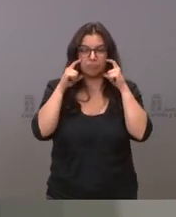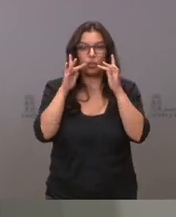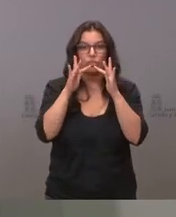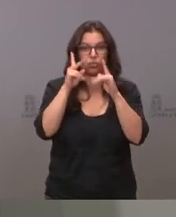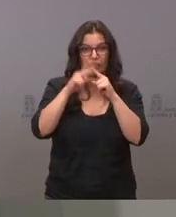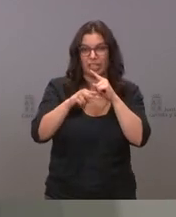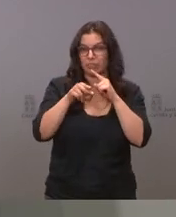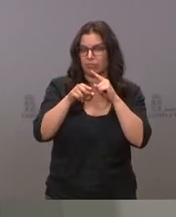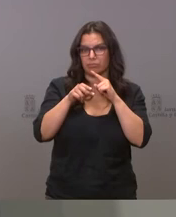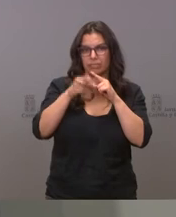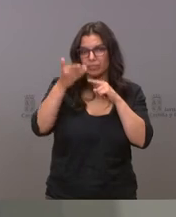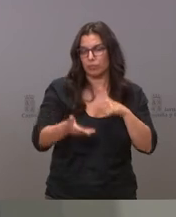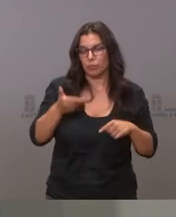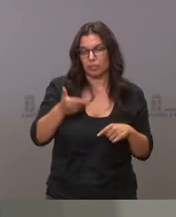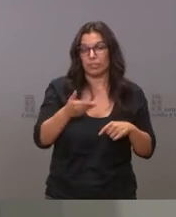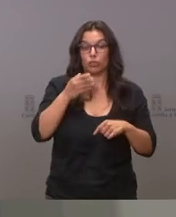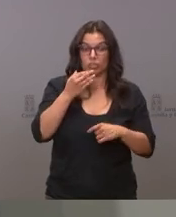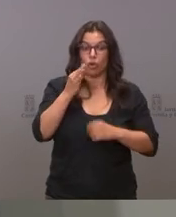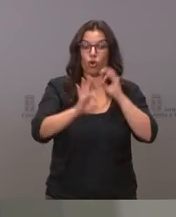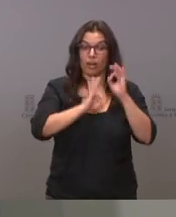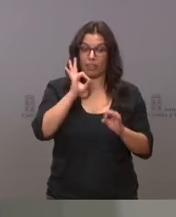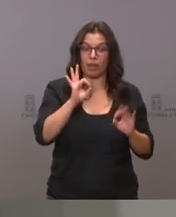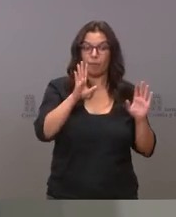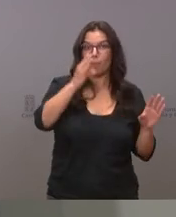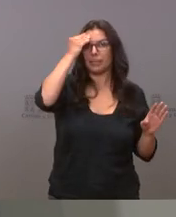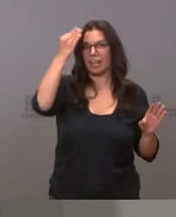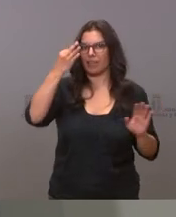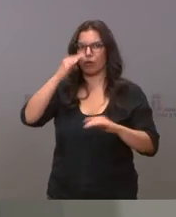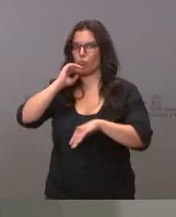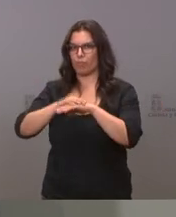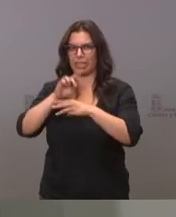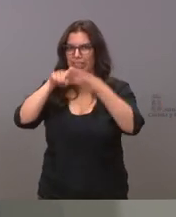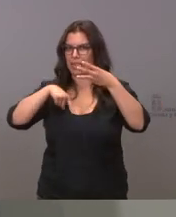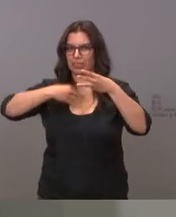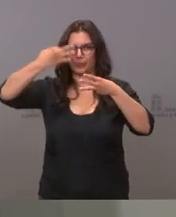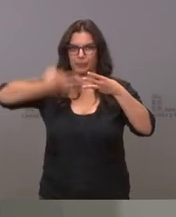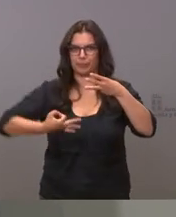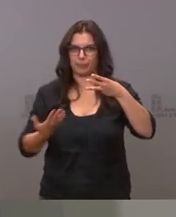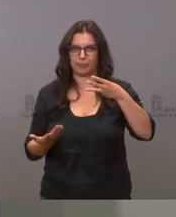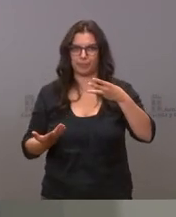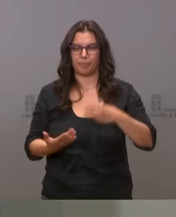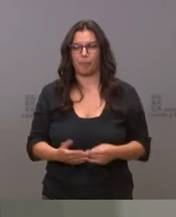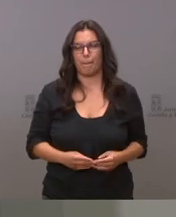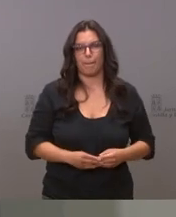que se organicen las cosas teniendo en cuenta que hay que cumplir con estos requisitos